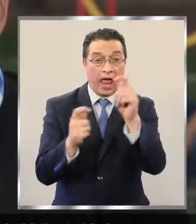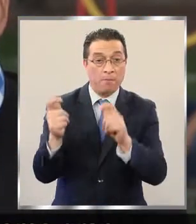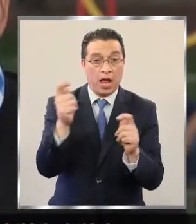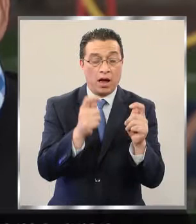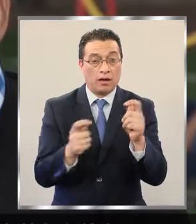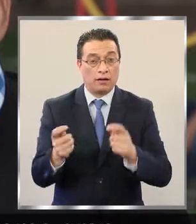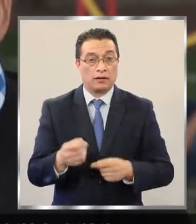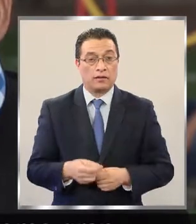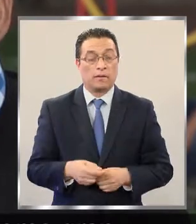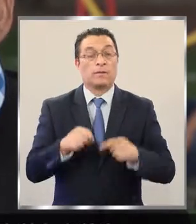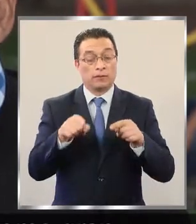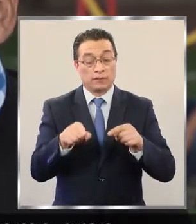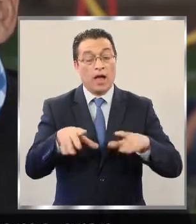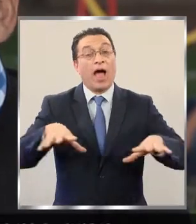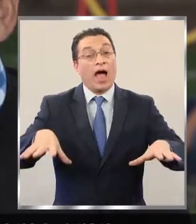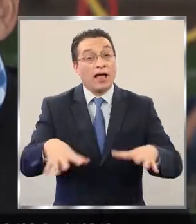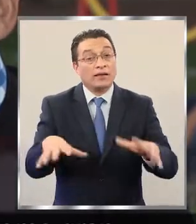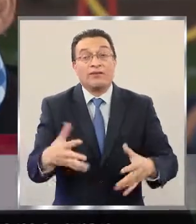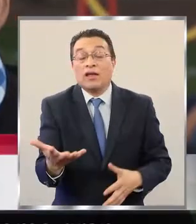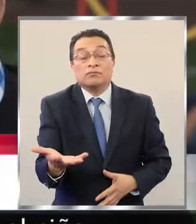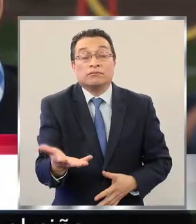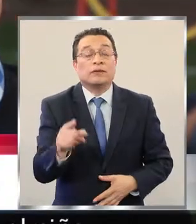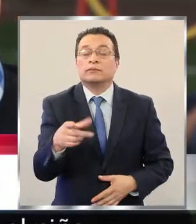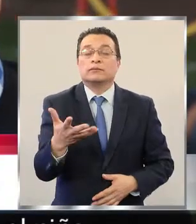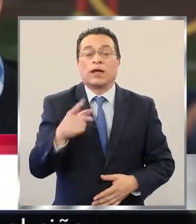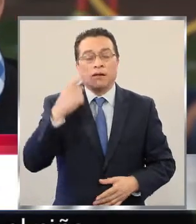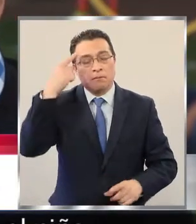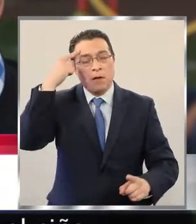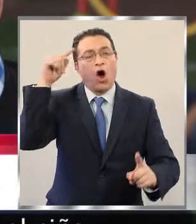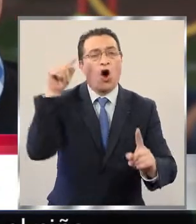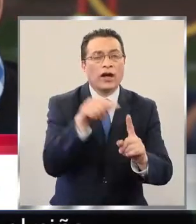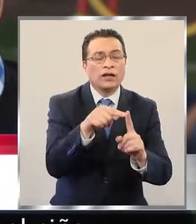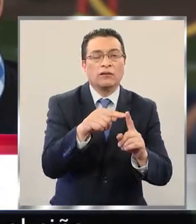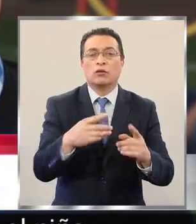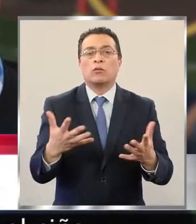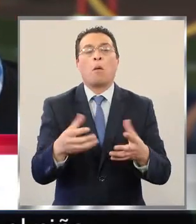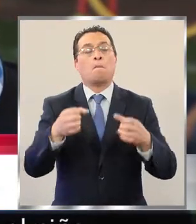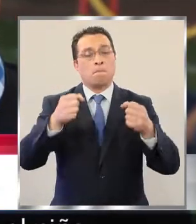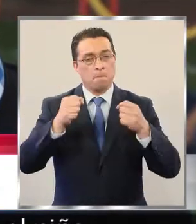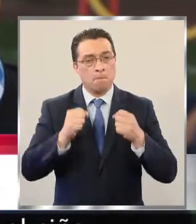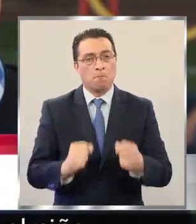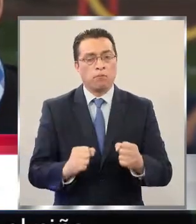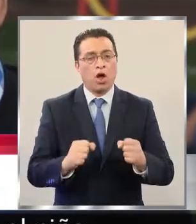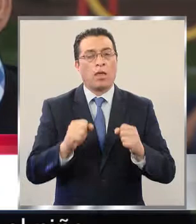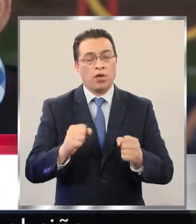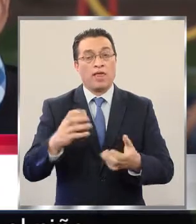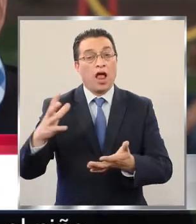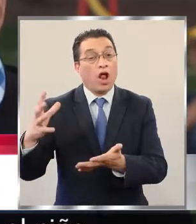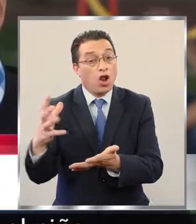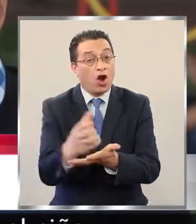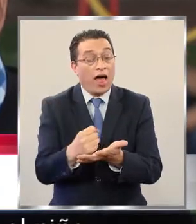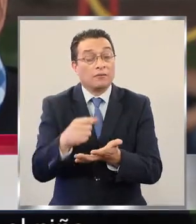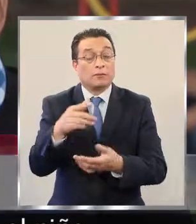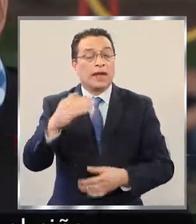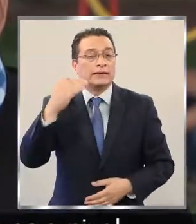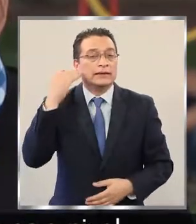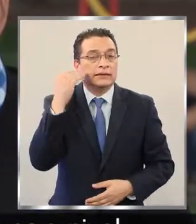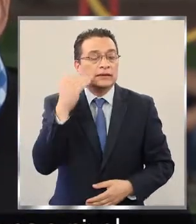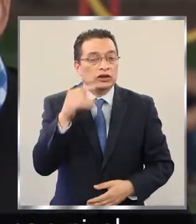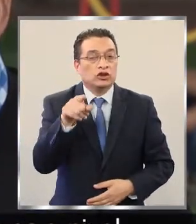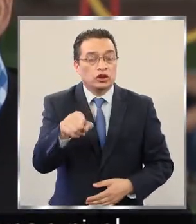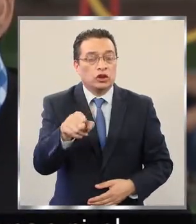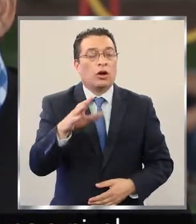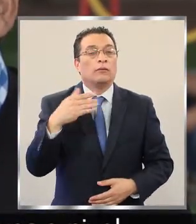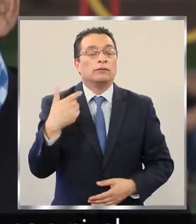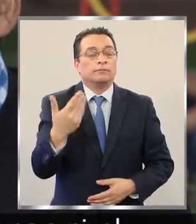Esta actividad también tiene como gran finalidad el poder lograr en el niño que